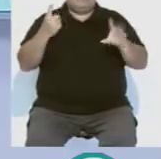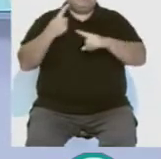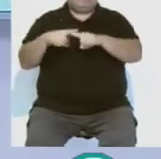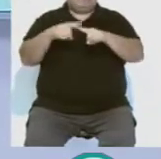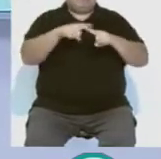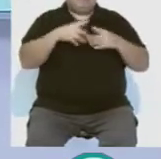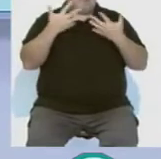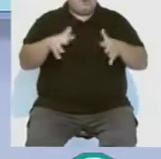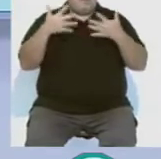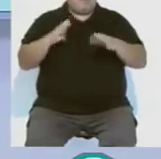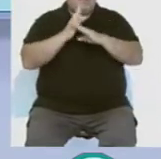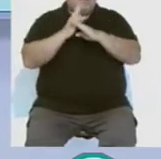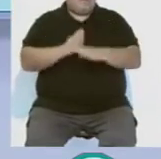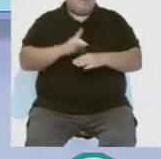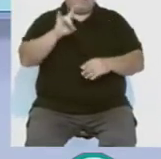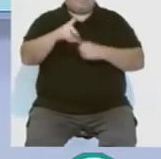cada miércoles.